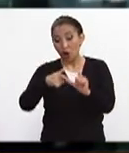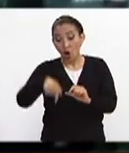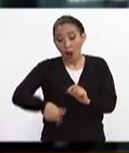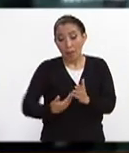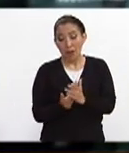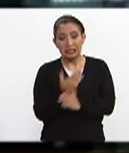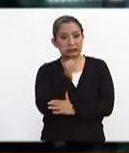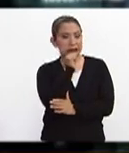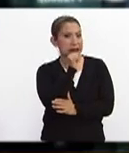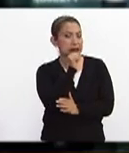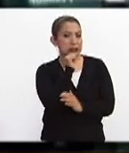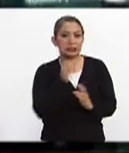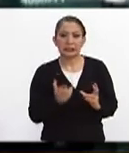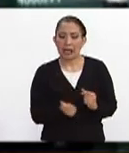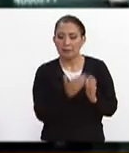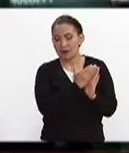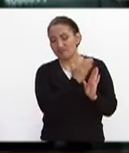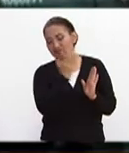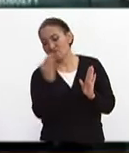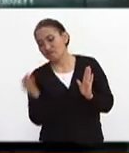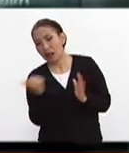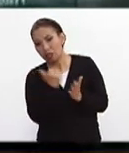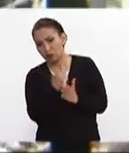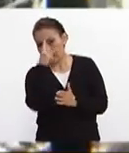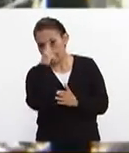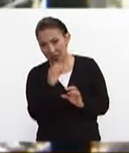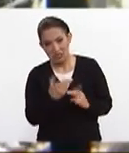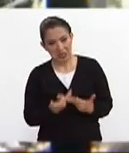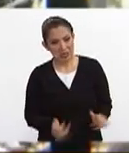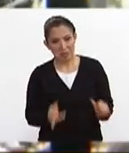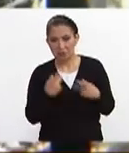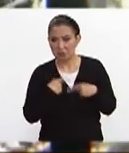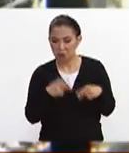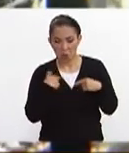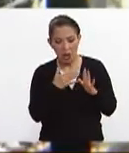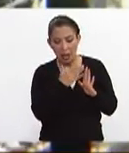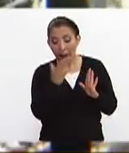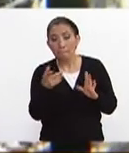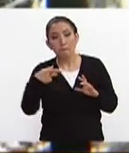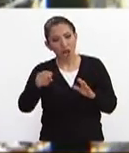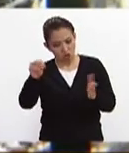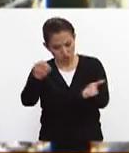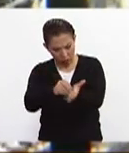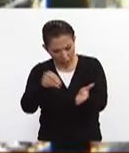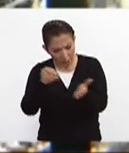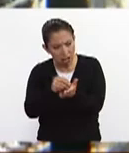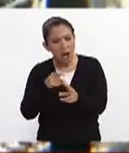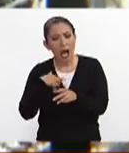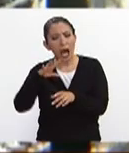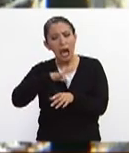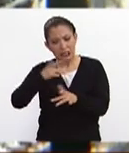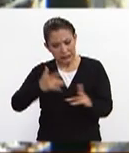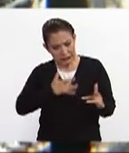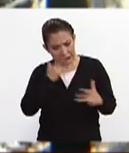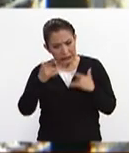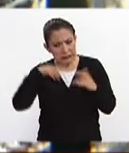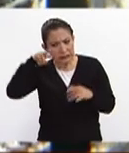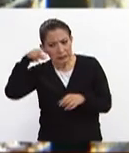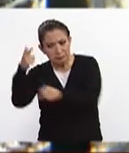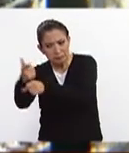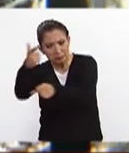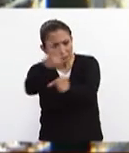no se logró rescatar en la Ciudad de México a nadie con vida sin embargo todavía hay indicios ya nos los decía